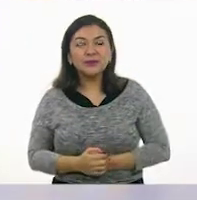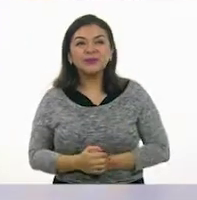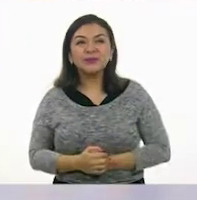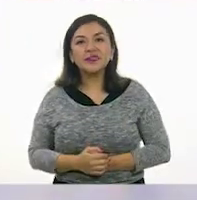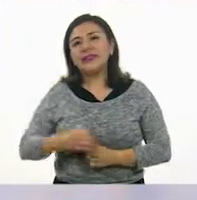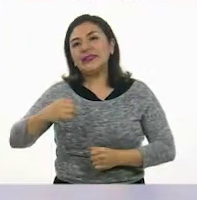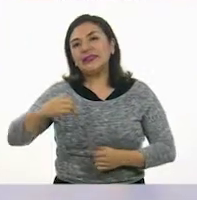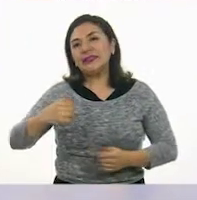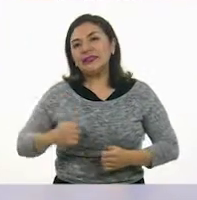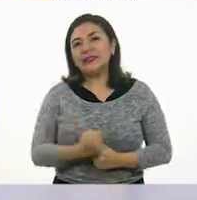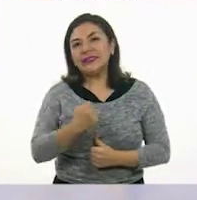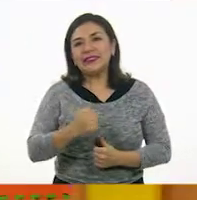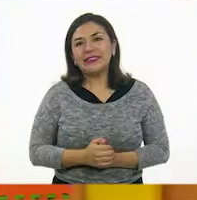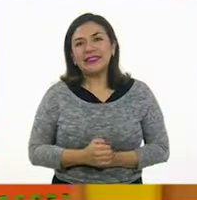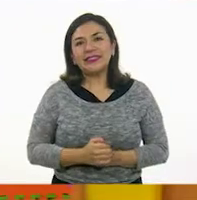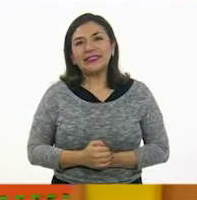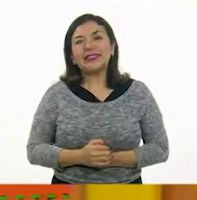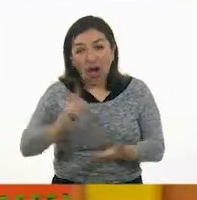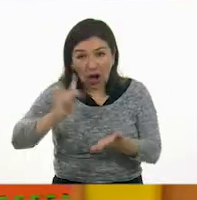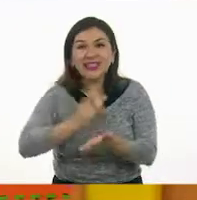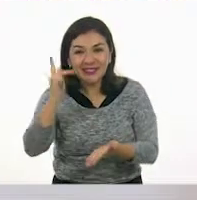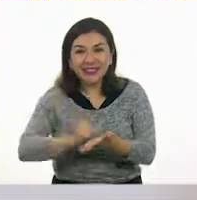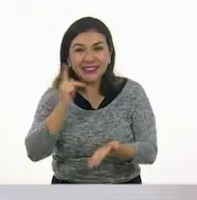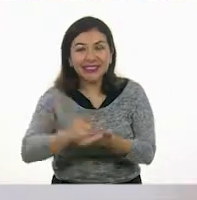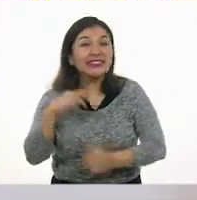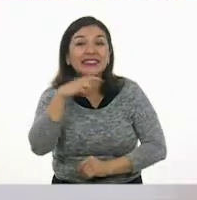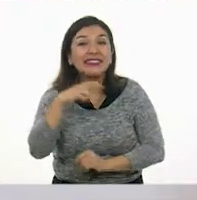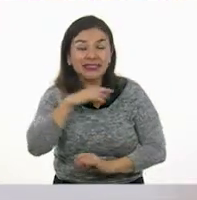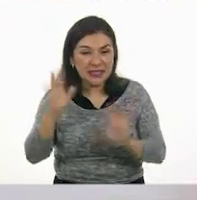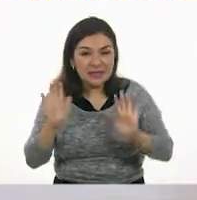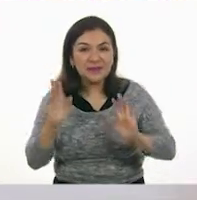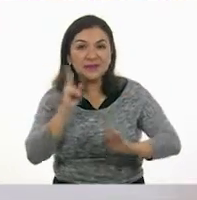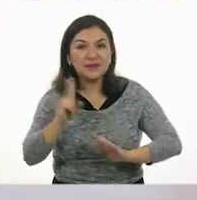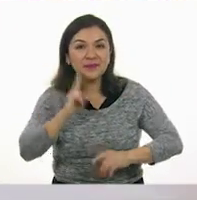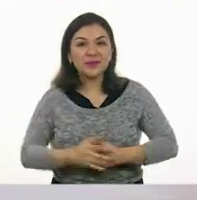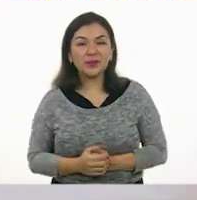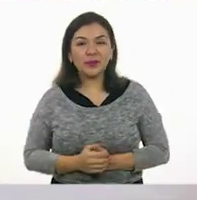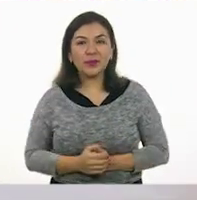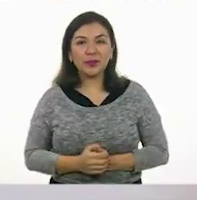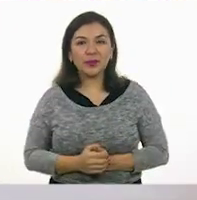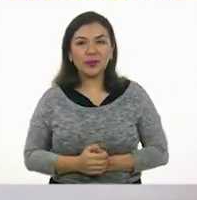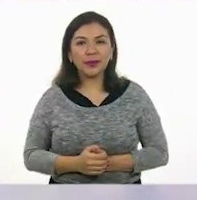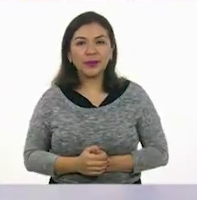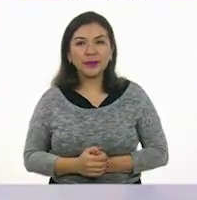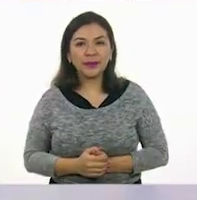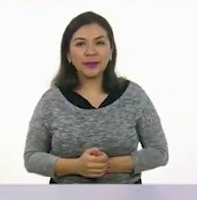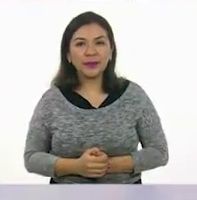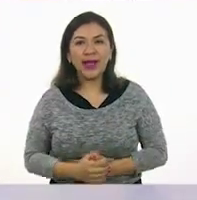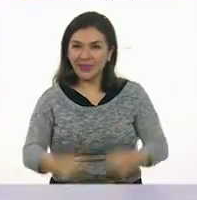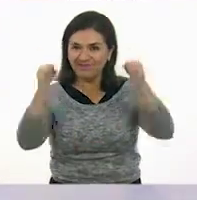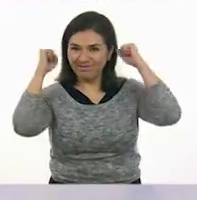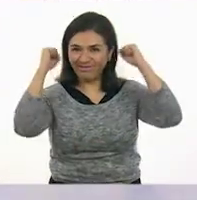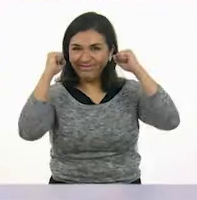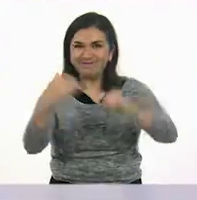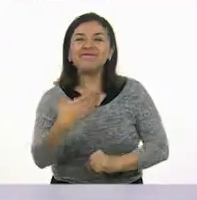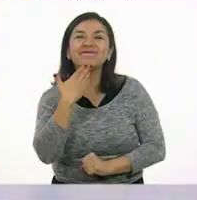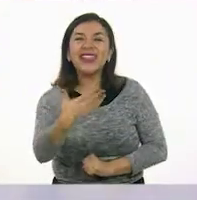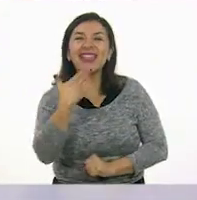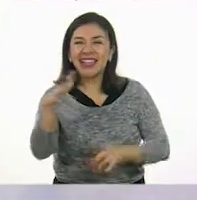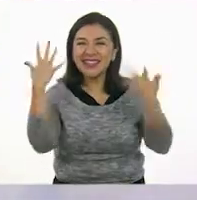Y... Una vez más. Otra vez, Rápidamente. ver. Vamos a intentarlo otra vez. Oscar, Oscar. ¡Bien!